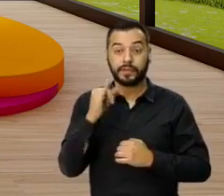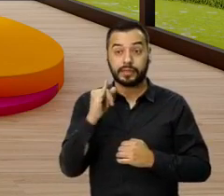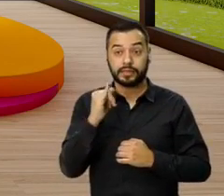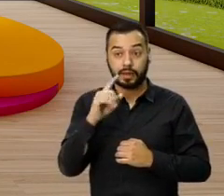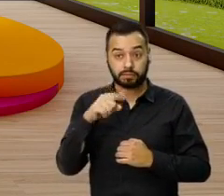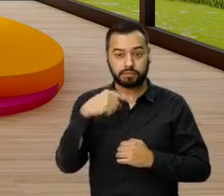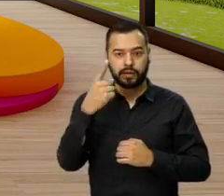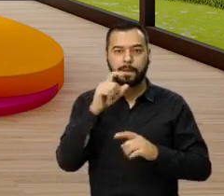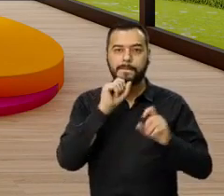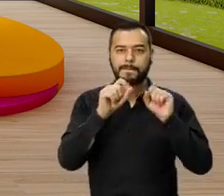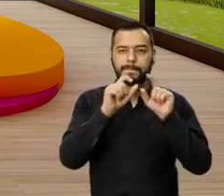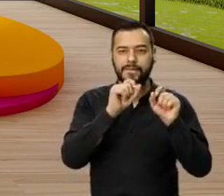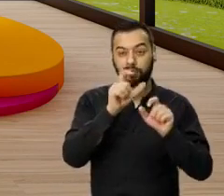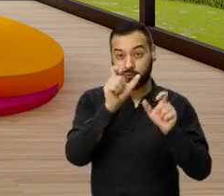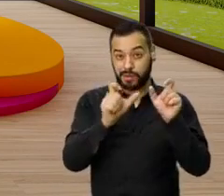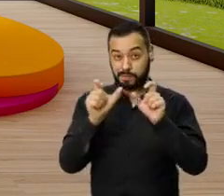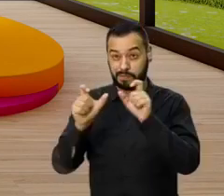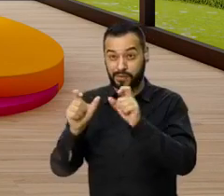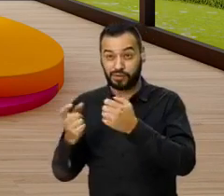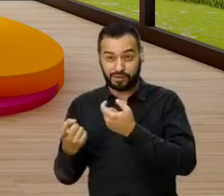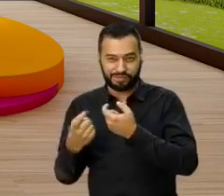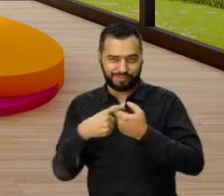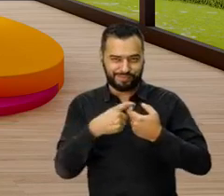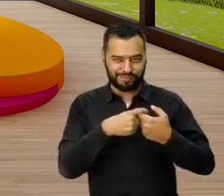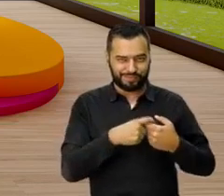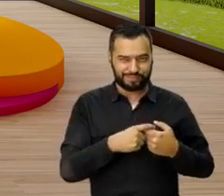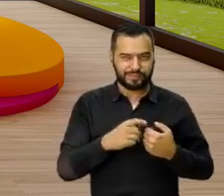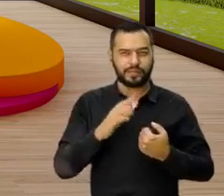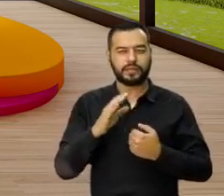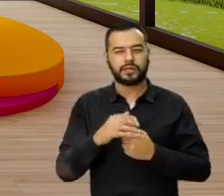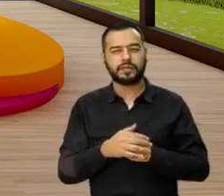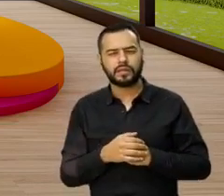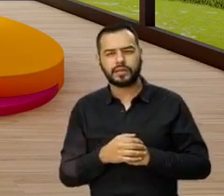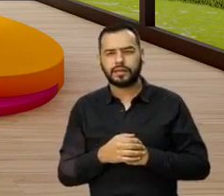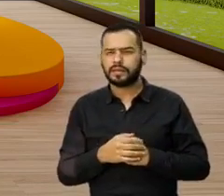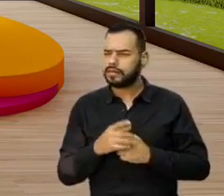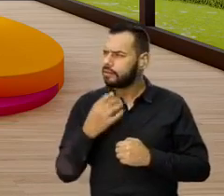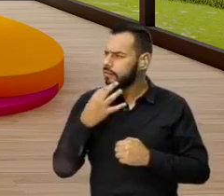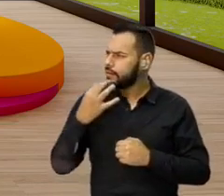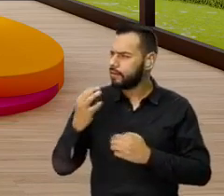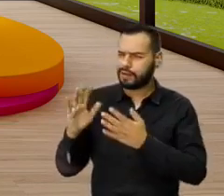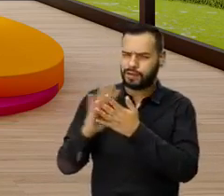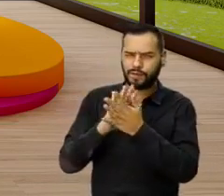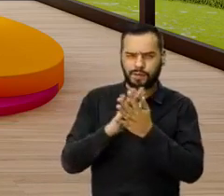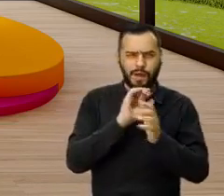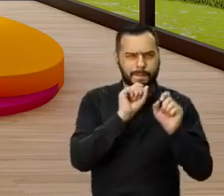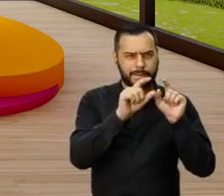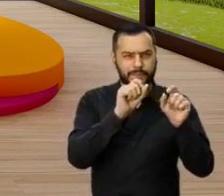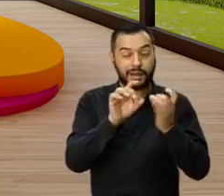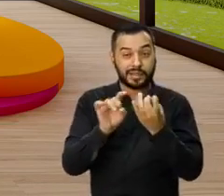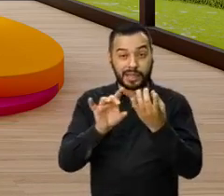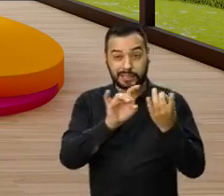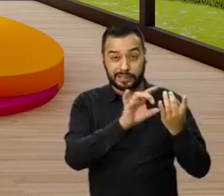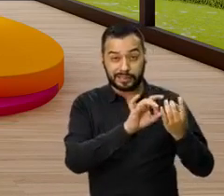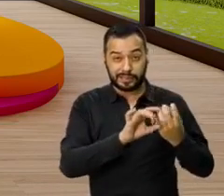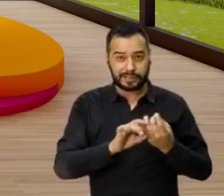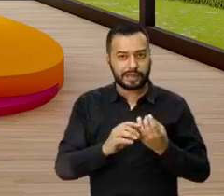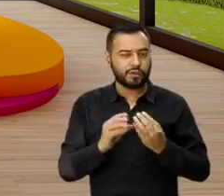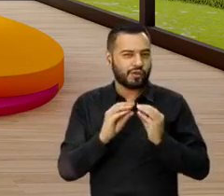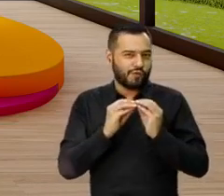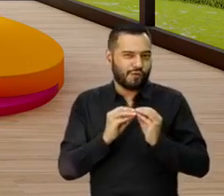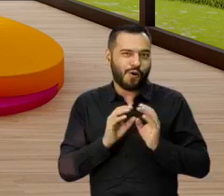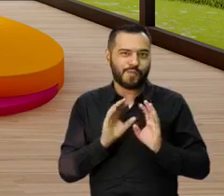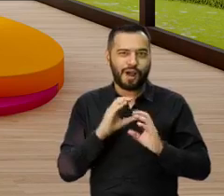vamos a pasar a las preguntas de las personas que hasta ahora están conectadas con nosotros y de verdad nos encanta. Gracias por usar este chat, este medio de